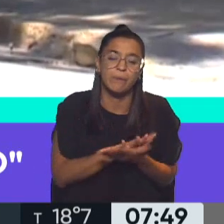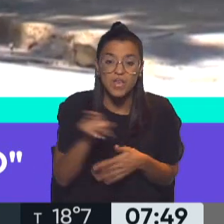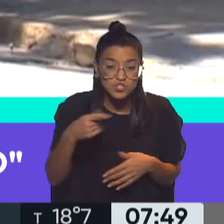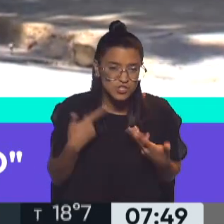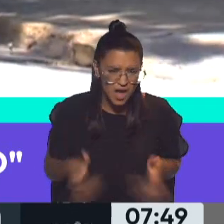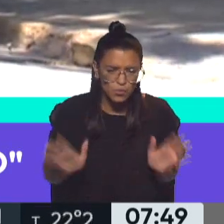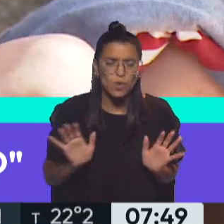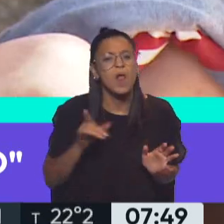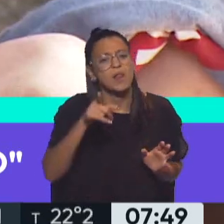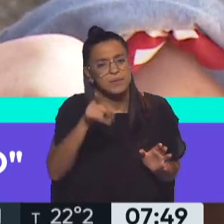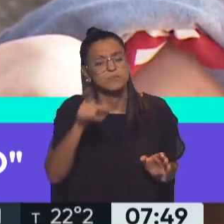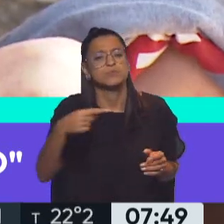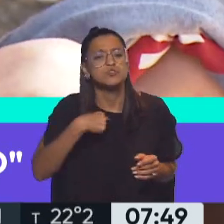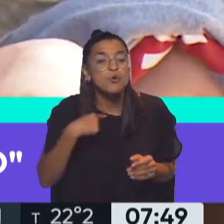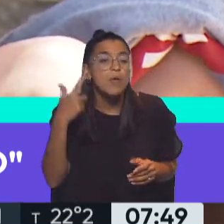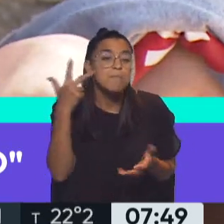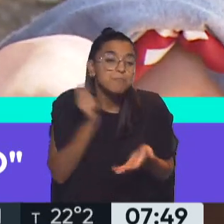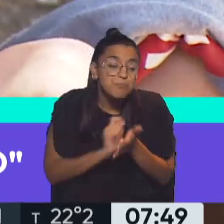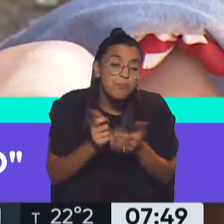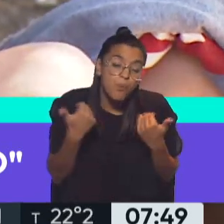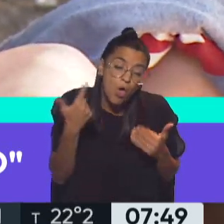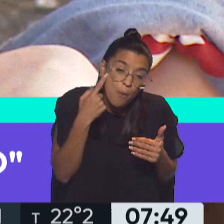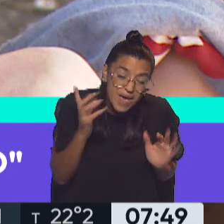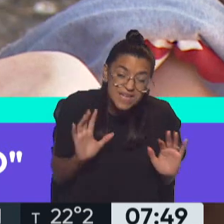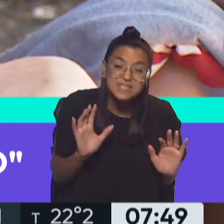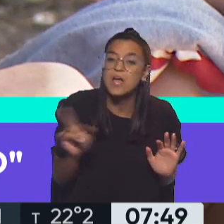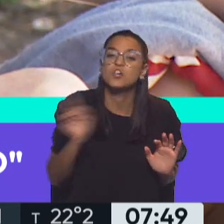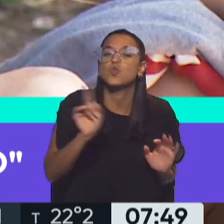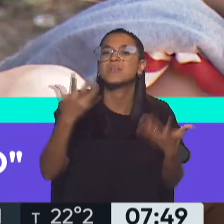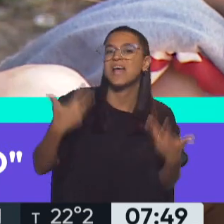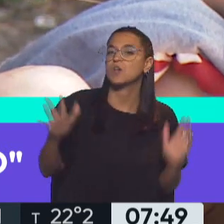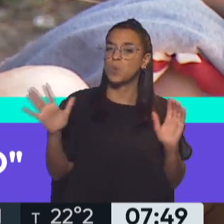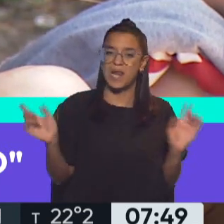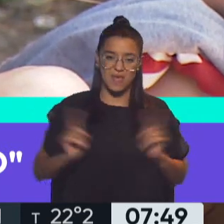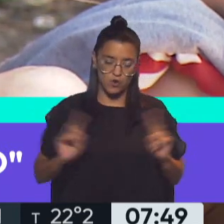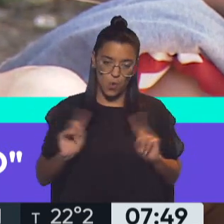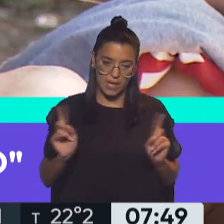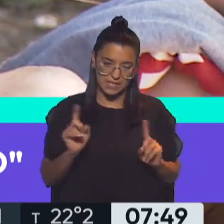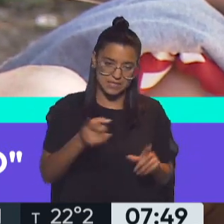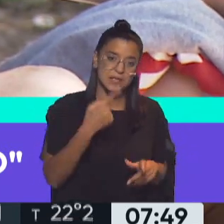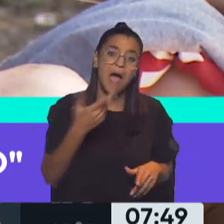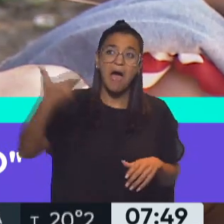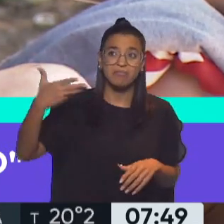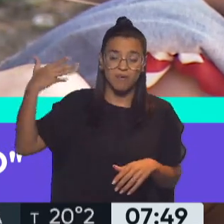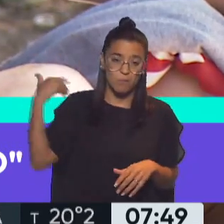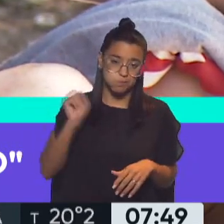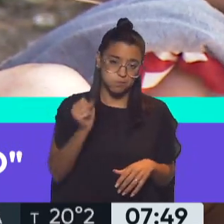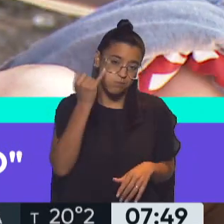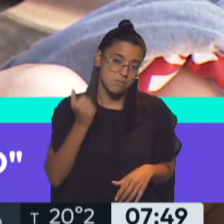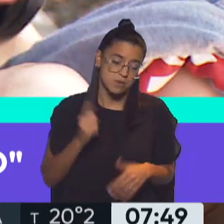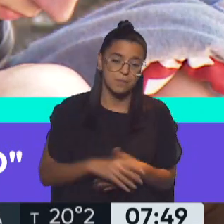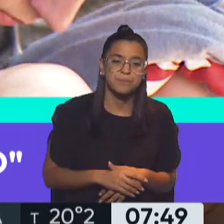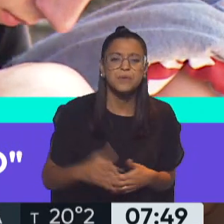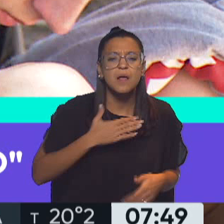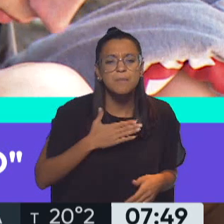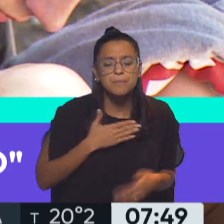Y yo, en ese campo de la hipótesis, puedo pensar que esto no es obra de la casualidad y que posiblemente haya pasado otra vez. Doctor,